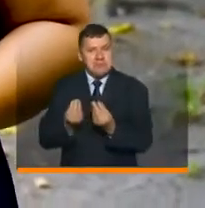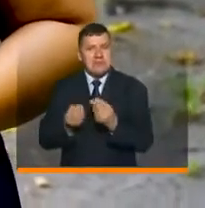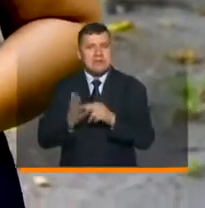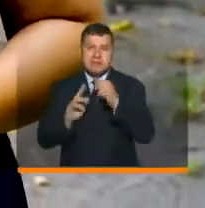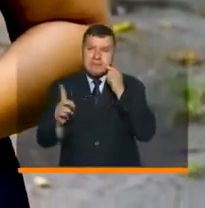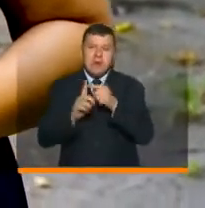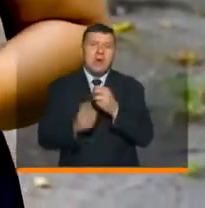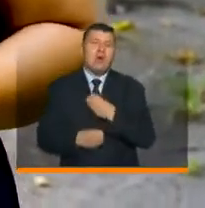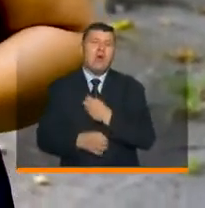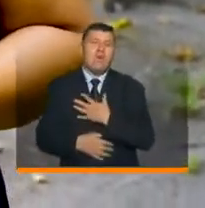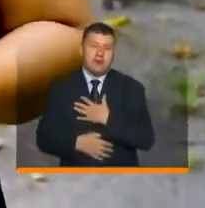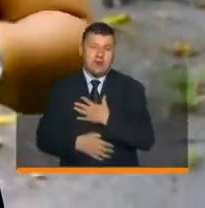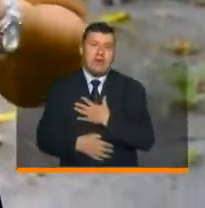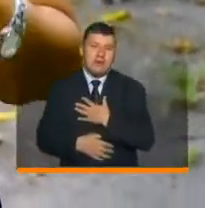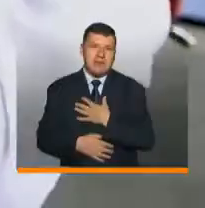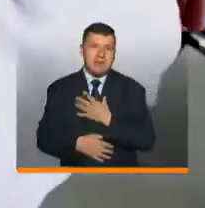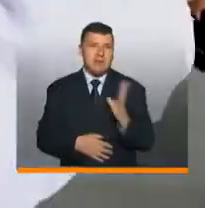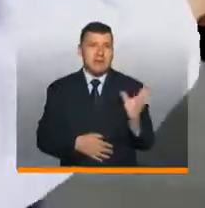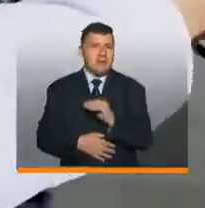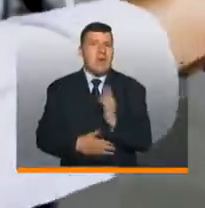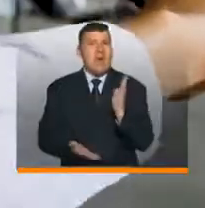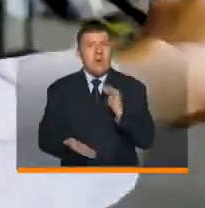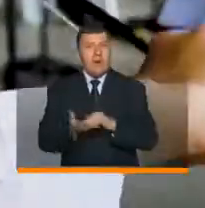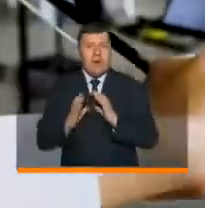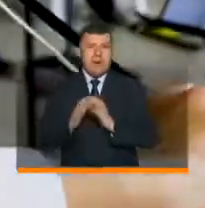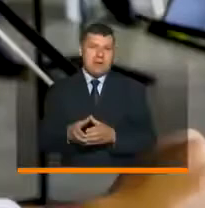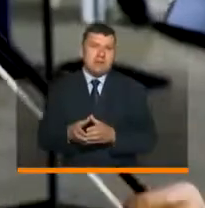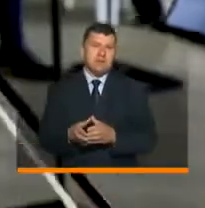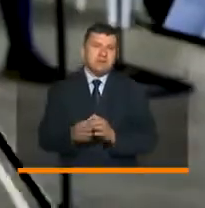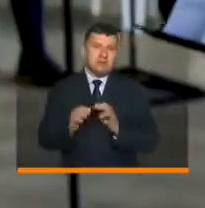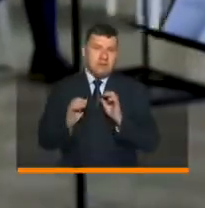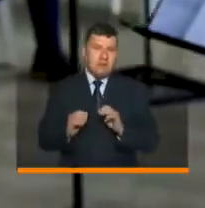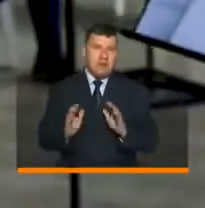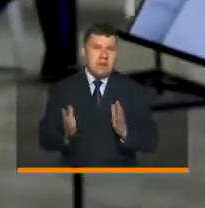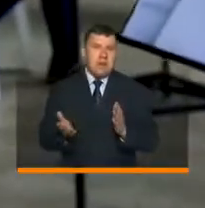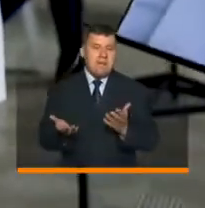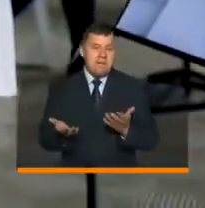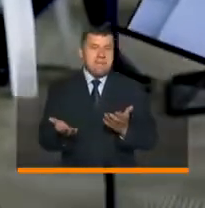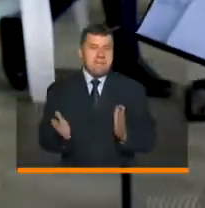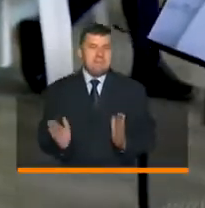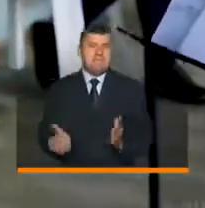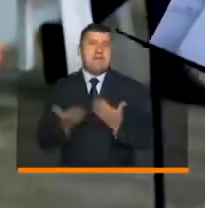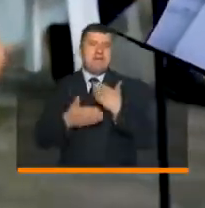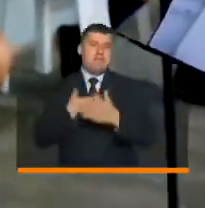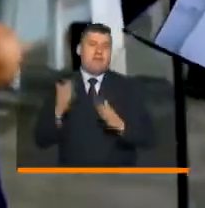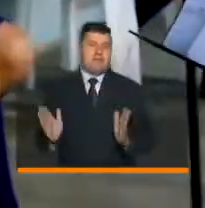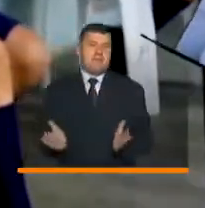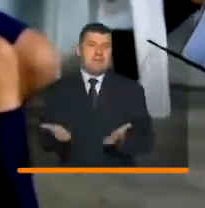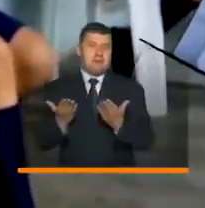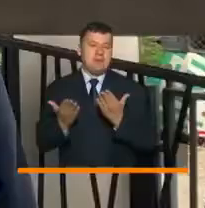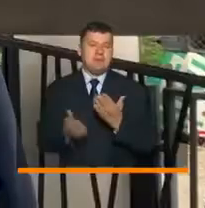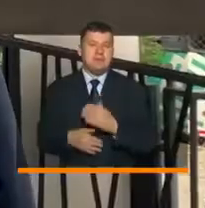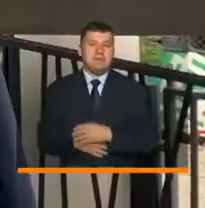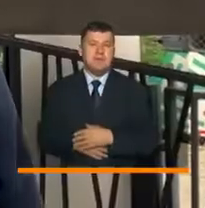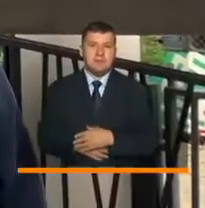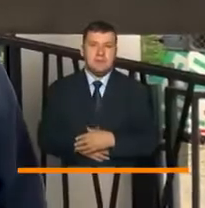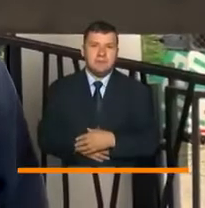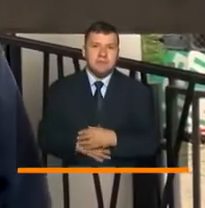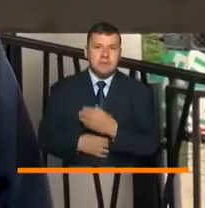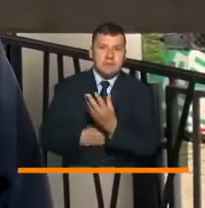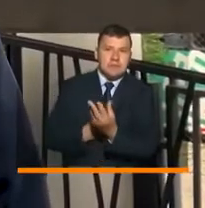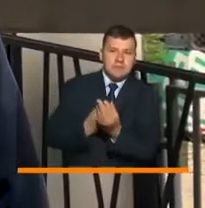oportunidad para que los estudiantes vuelvan a la UNA y podamos mejorar este proceso de aprendizaje. La